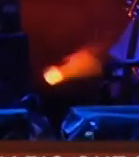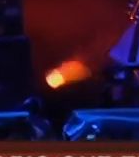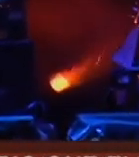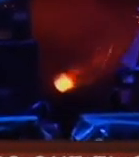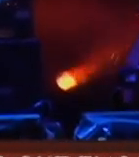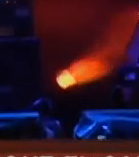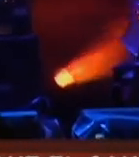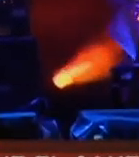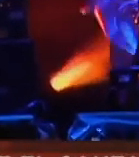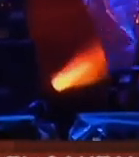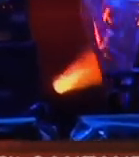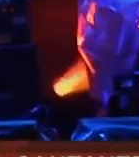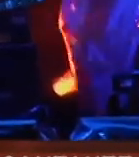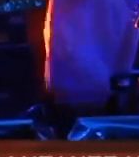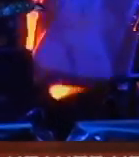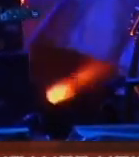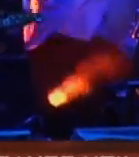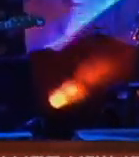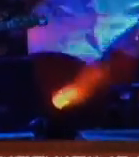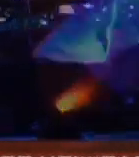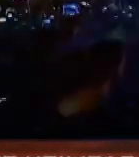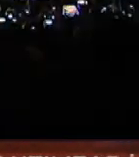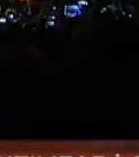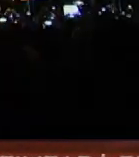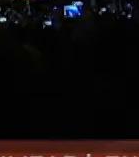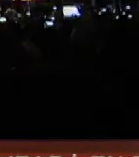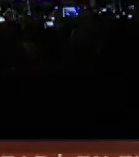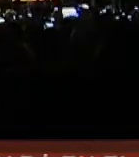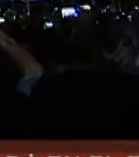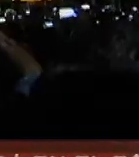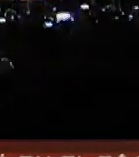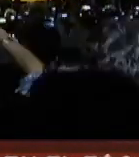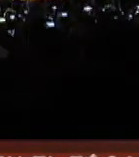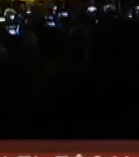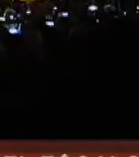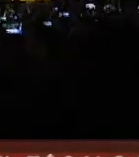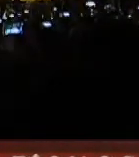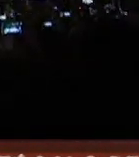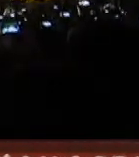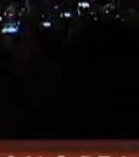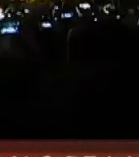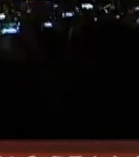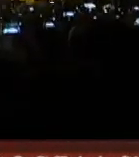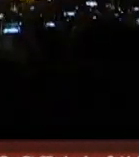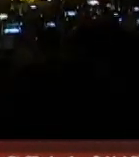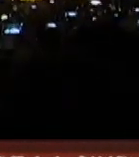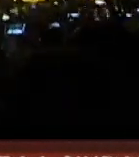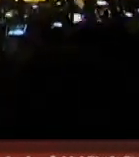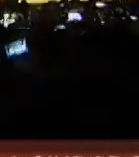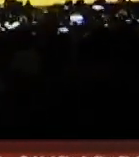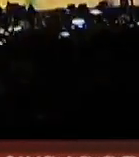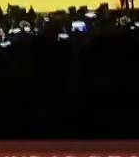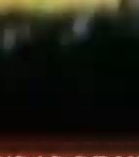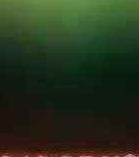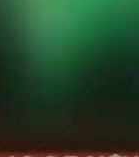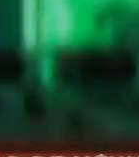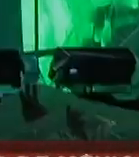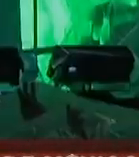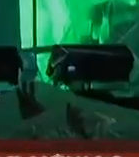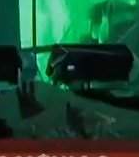Waters para apaciguar los ánimos y llevar a las más de 170 mil almas reunidas a un viaje psicodélico